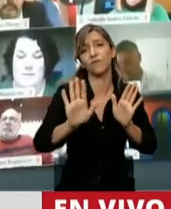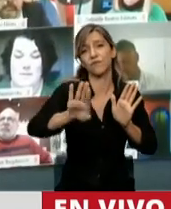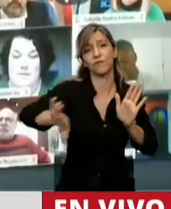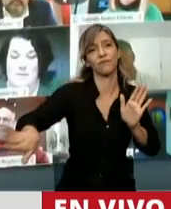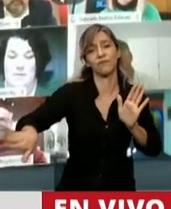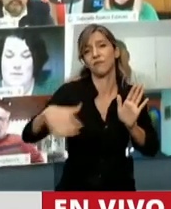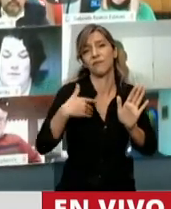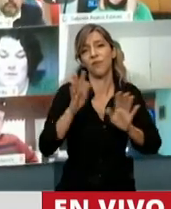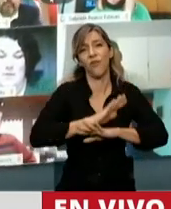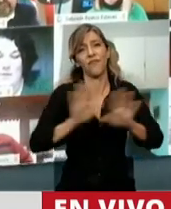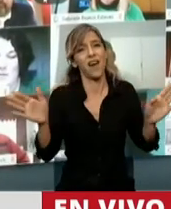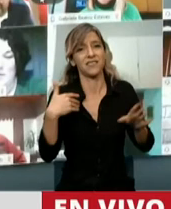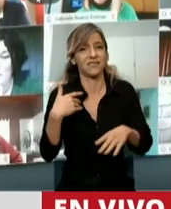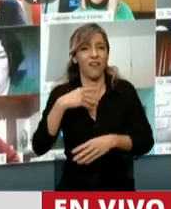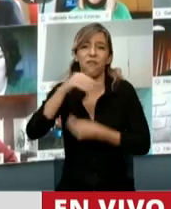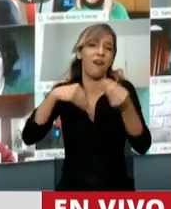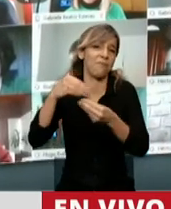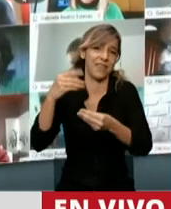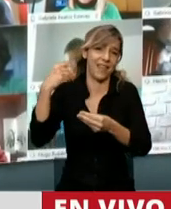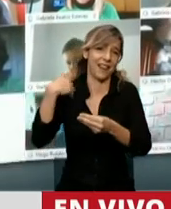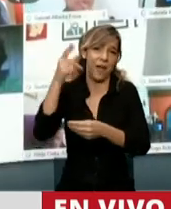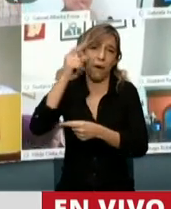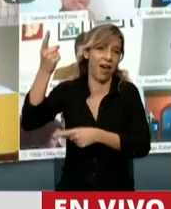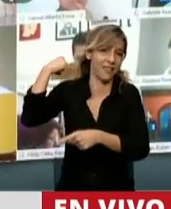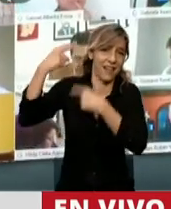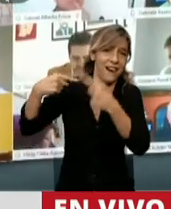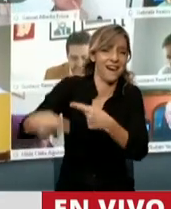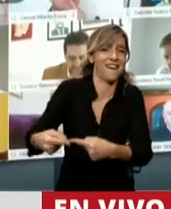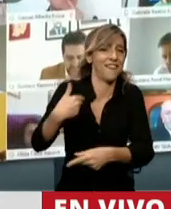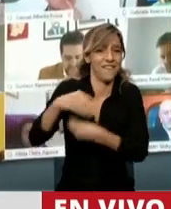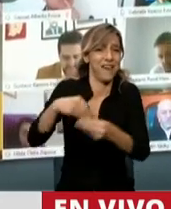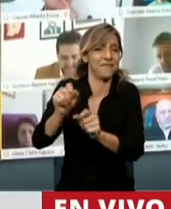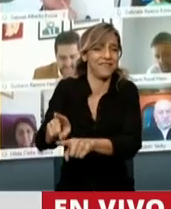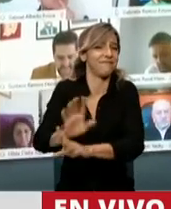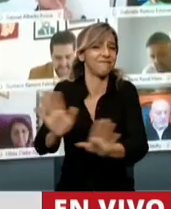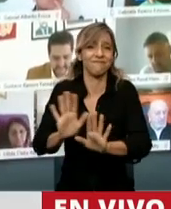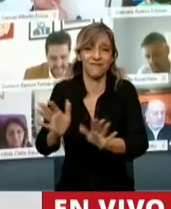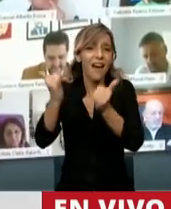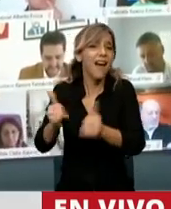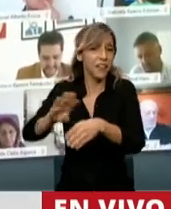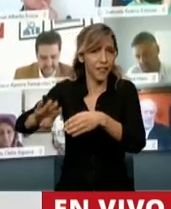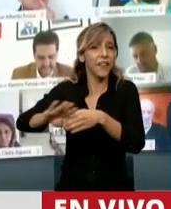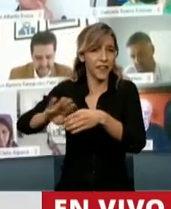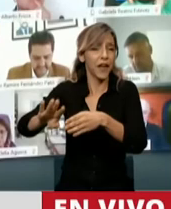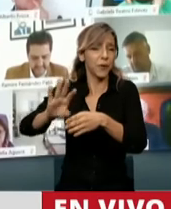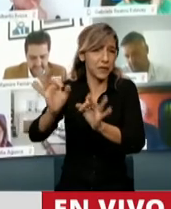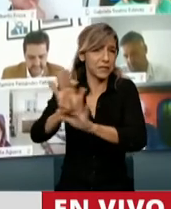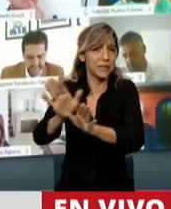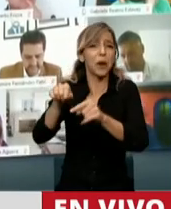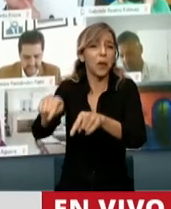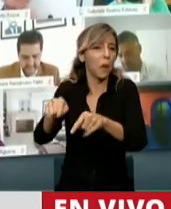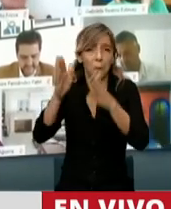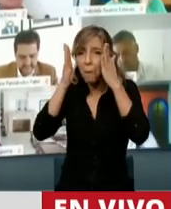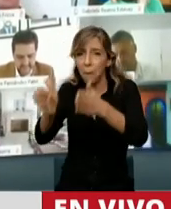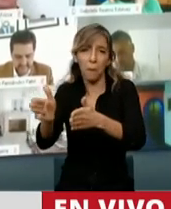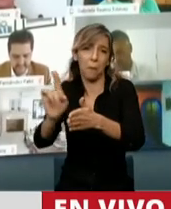nombre de Gianfranco Macri que también va a poder ingresar para priorizar la deuda fiscal que tiene por otra causa, pero es un error tomarlo desde